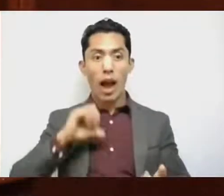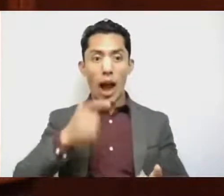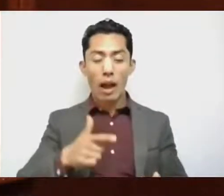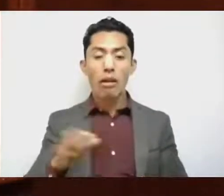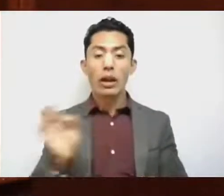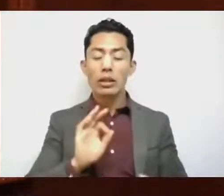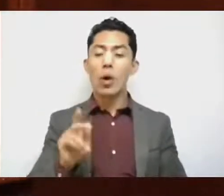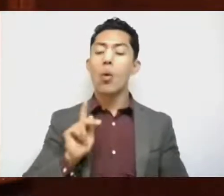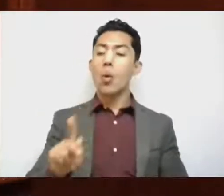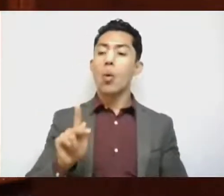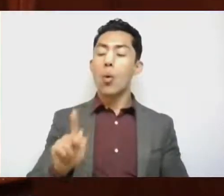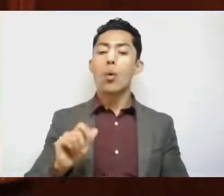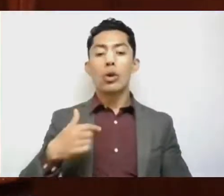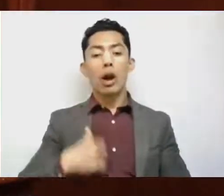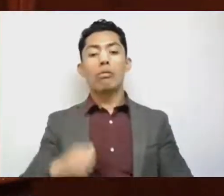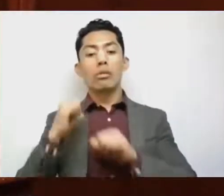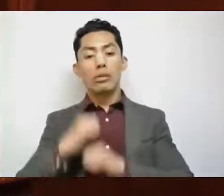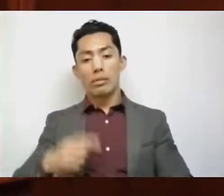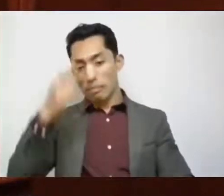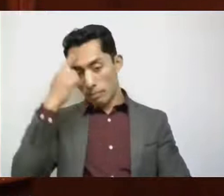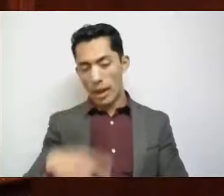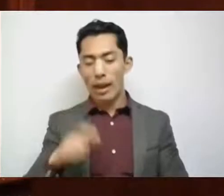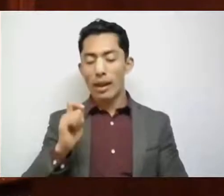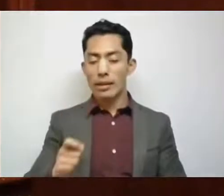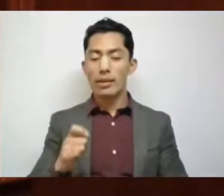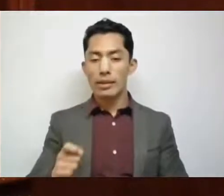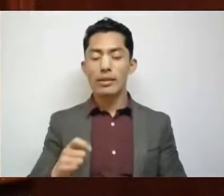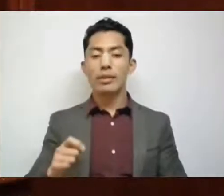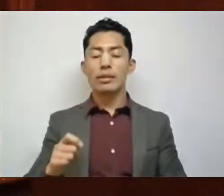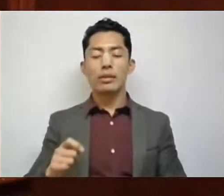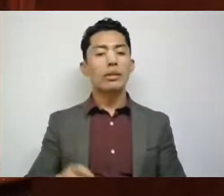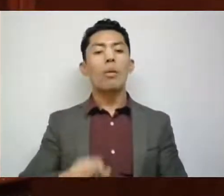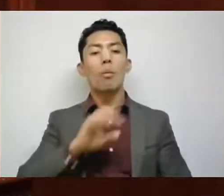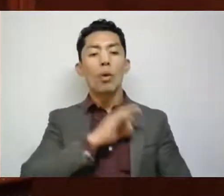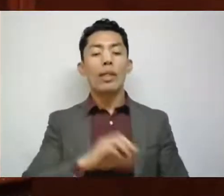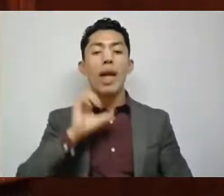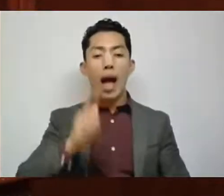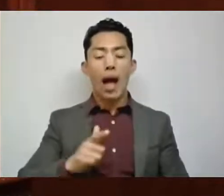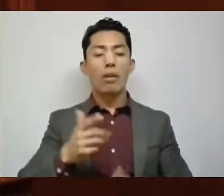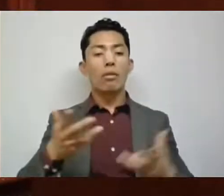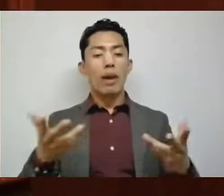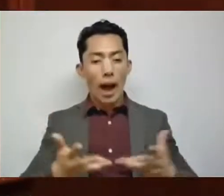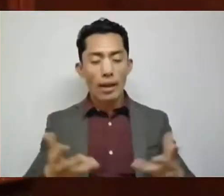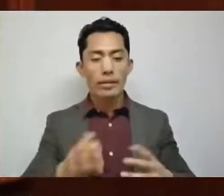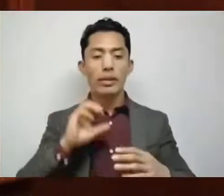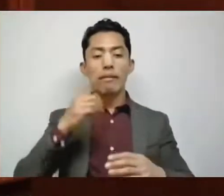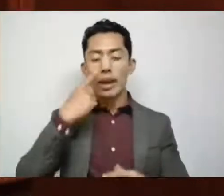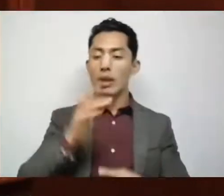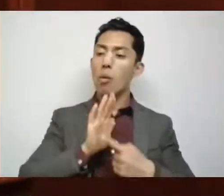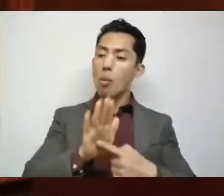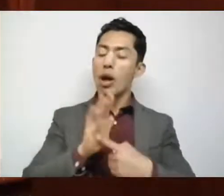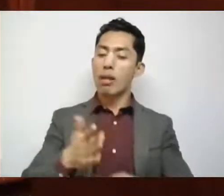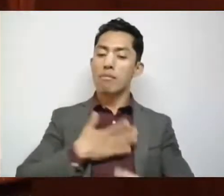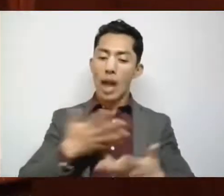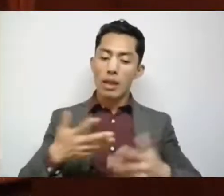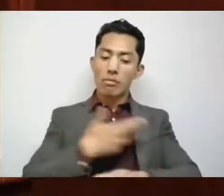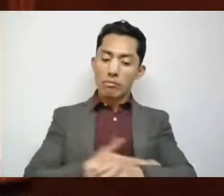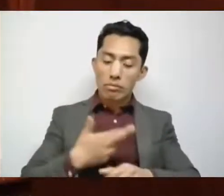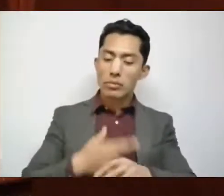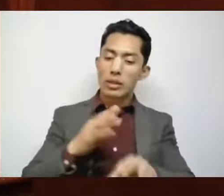autoridad para ejercer actos de gobierno podrá propagar acciones o logros de sus gestiones públicas.